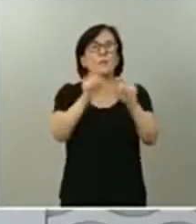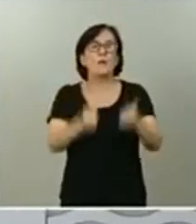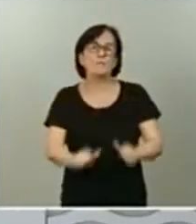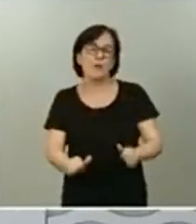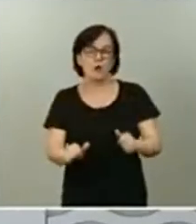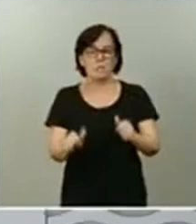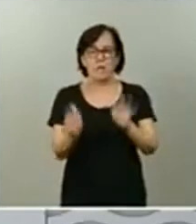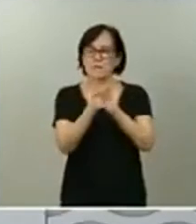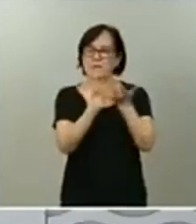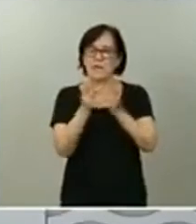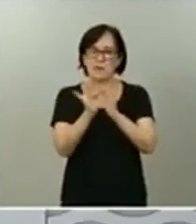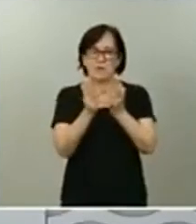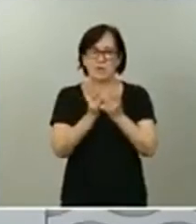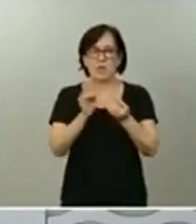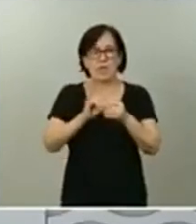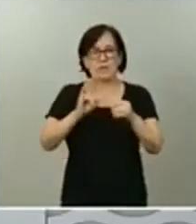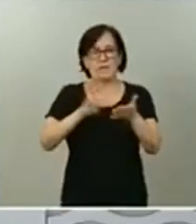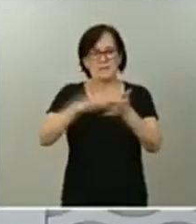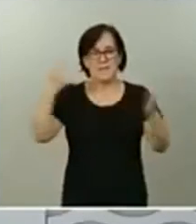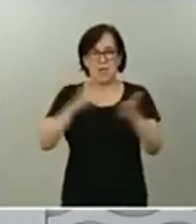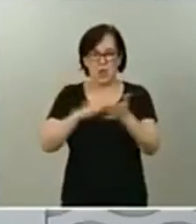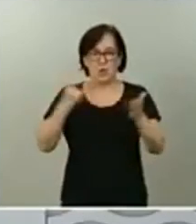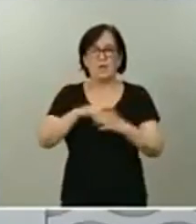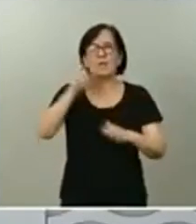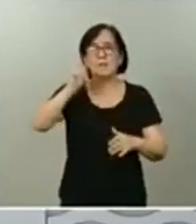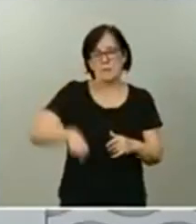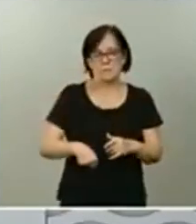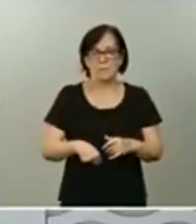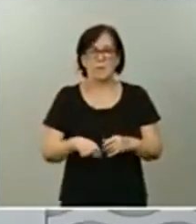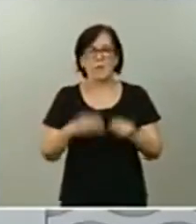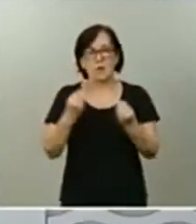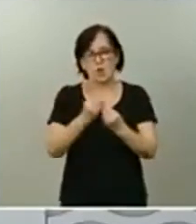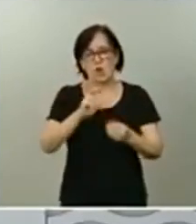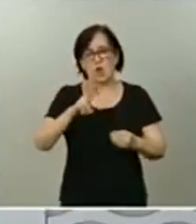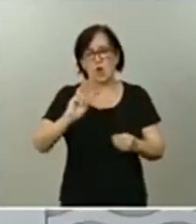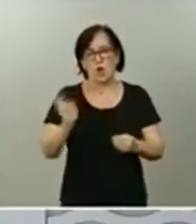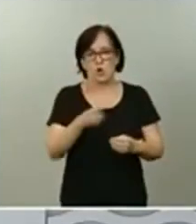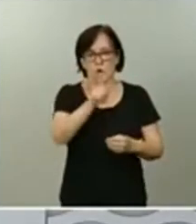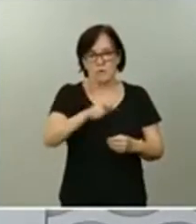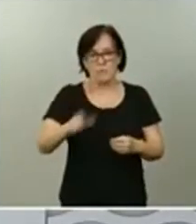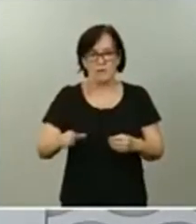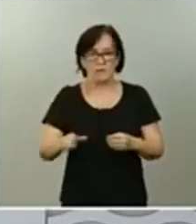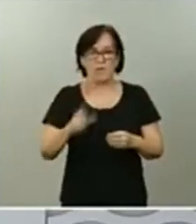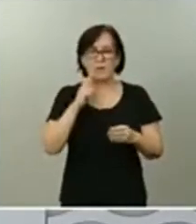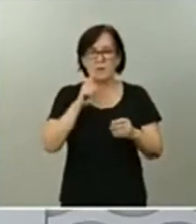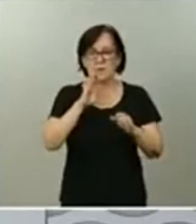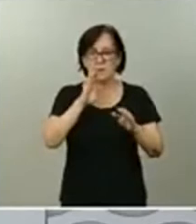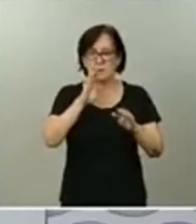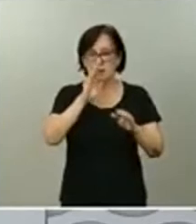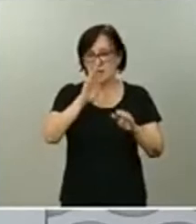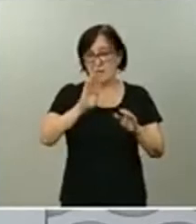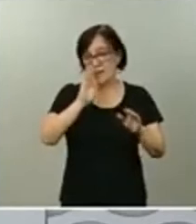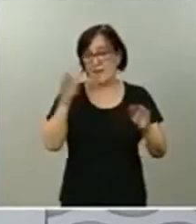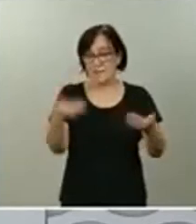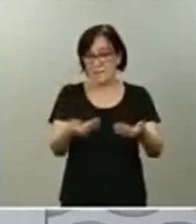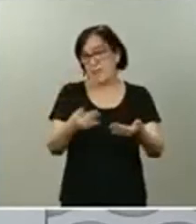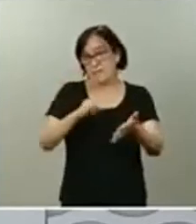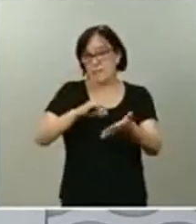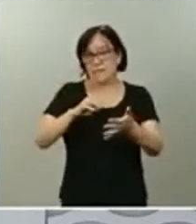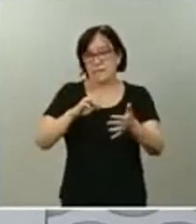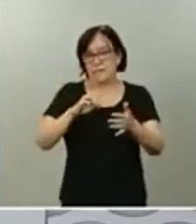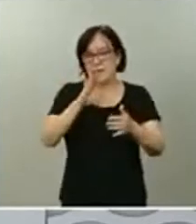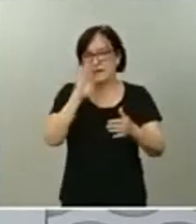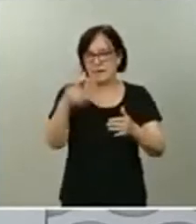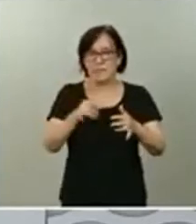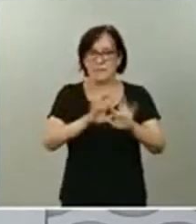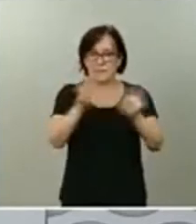con estas tecnologías y también con otras personas semejantes a través de estas nuevas tecnologías. También,